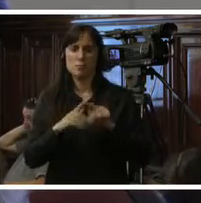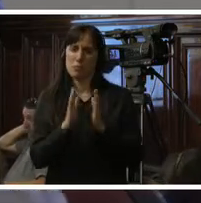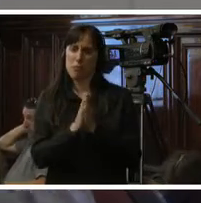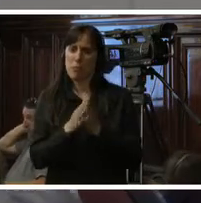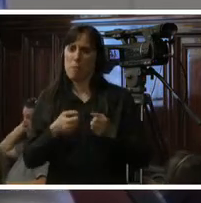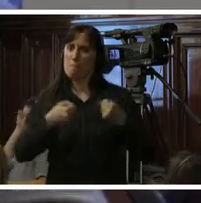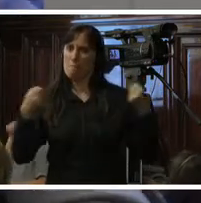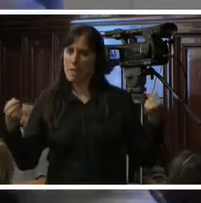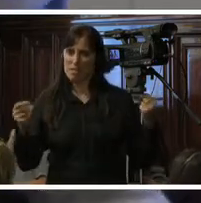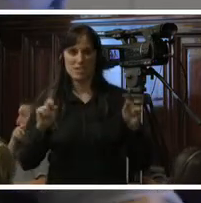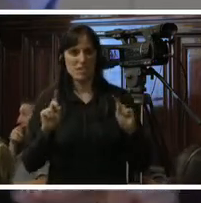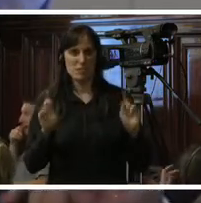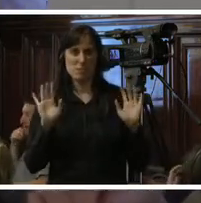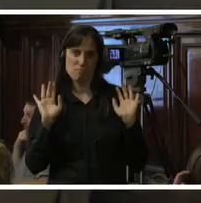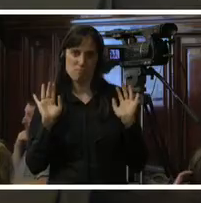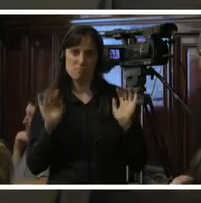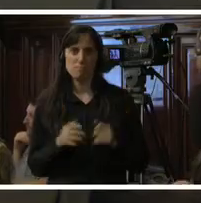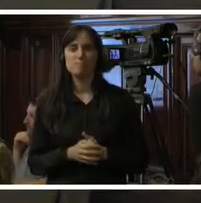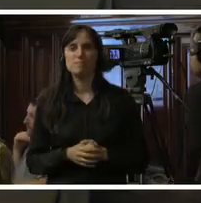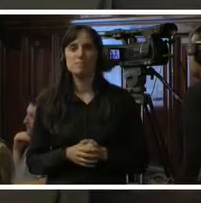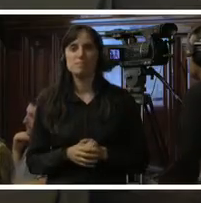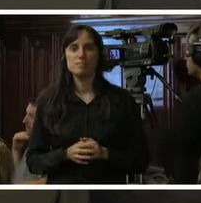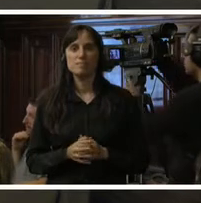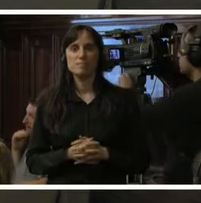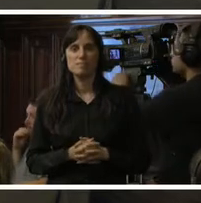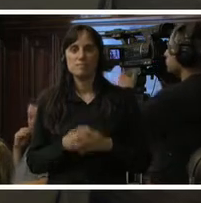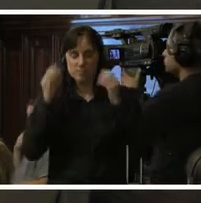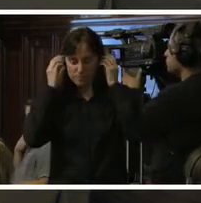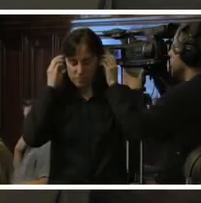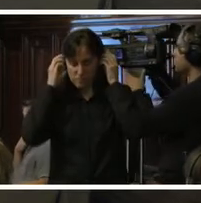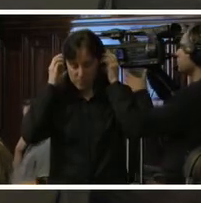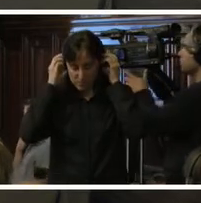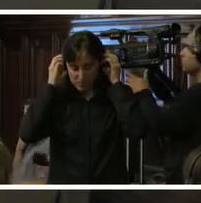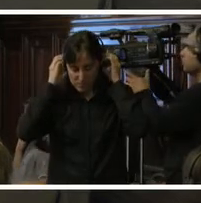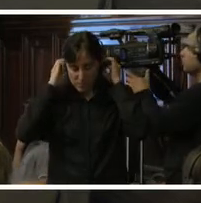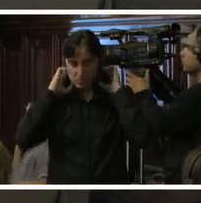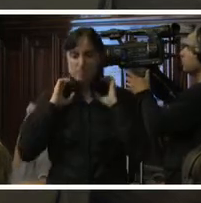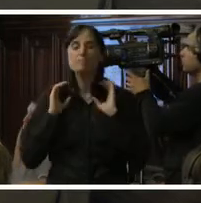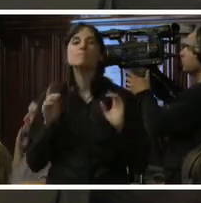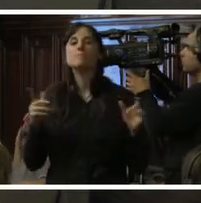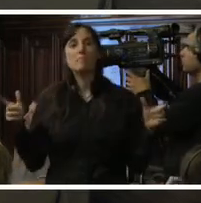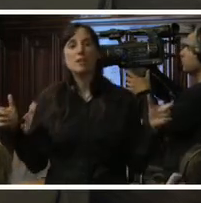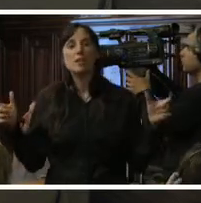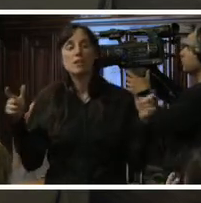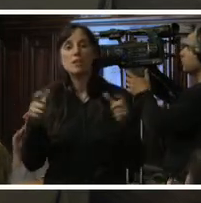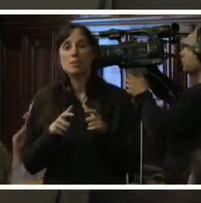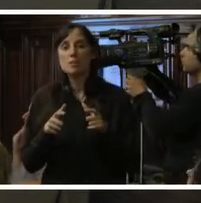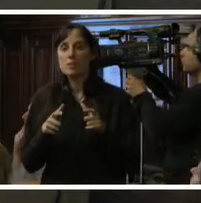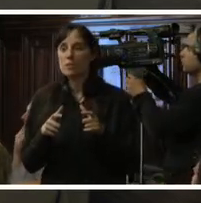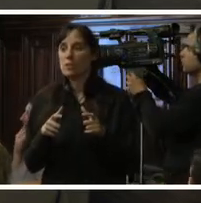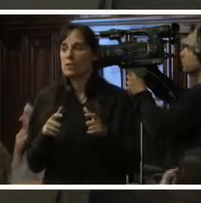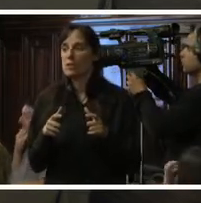más si es que los necesitan los 10 minutos Hola comisionada Soledad